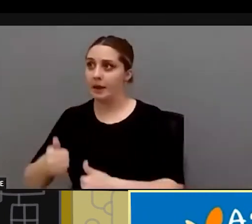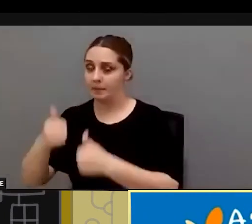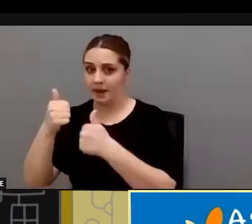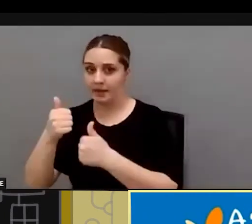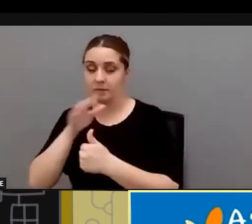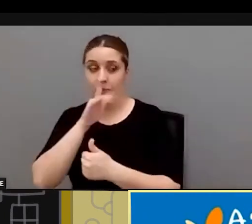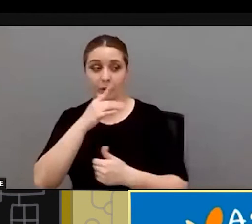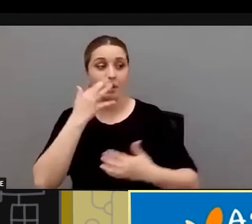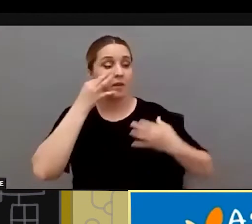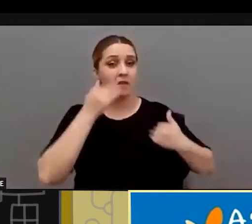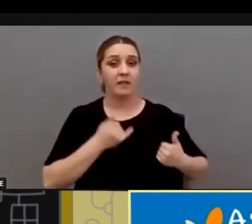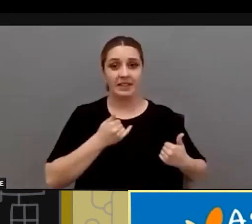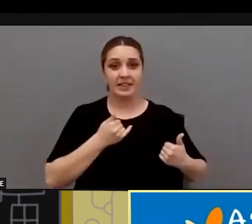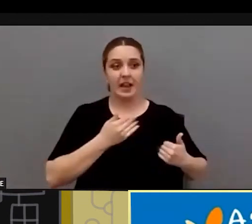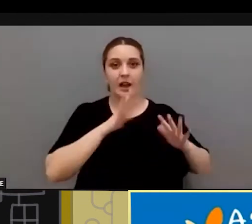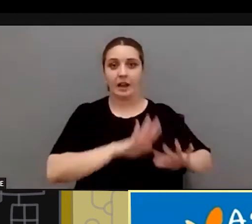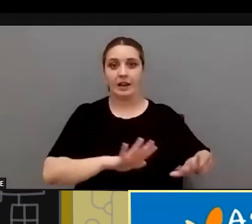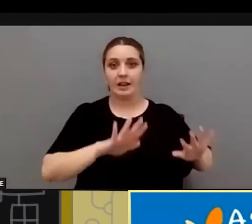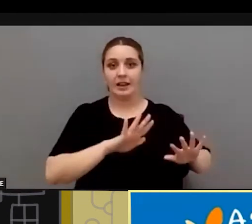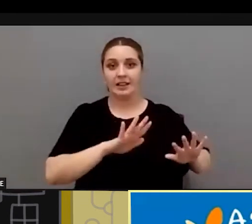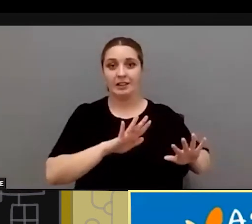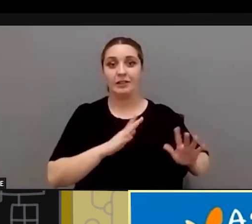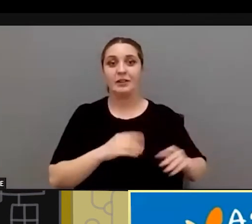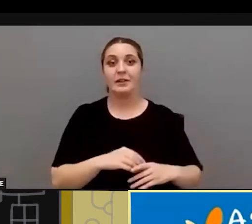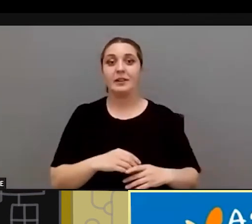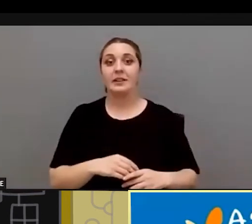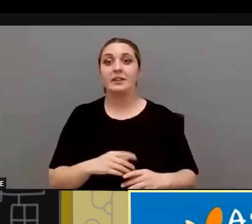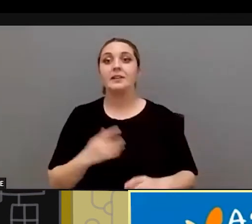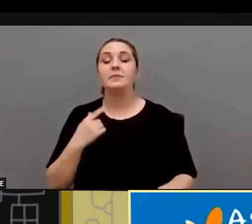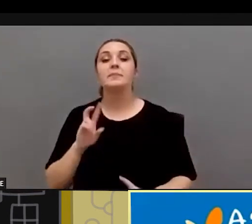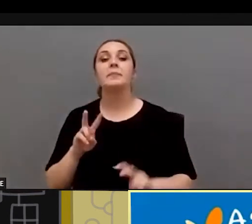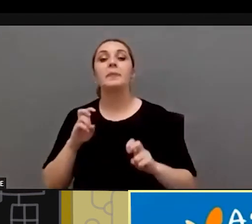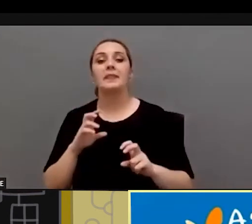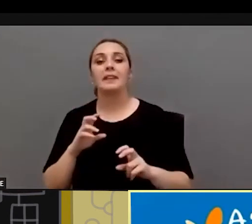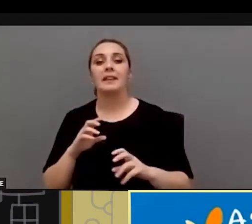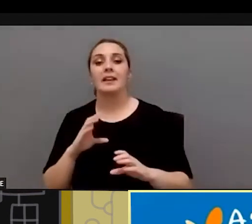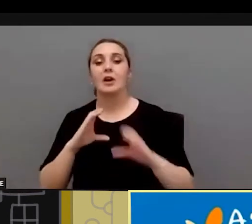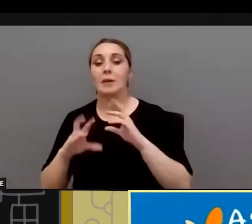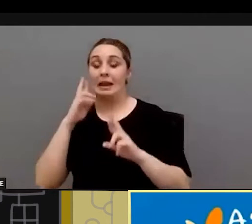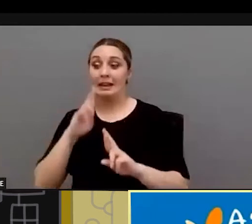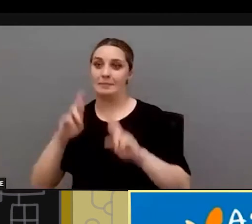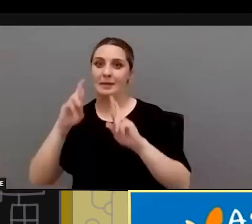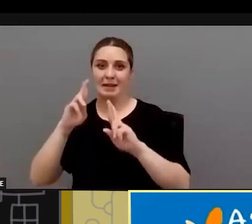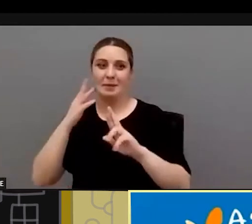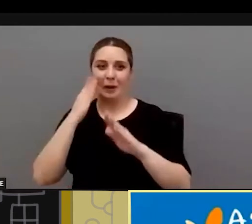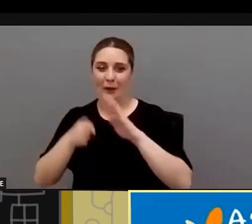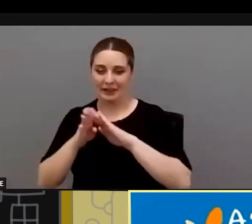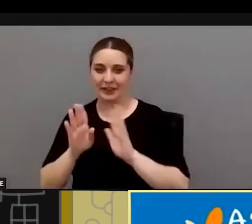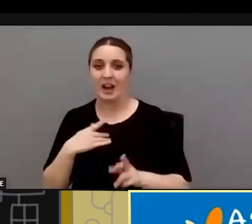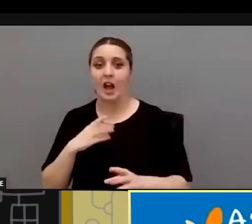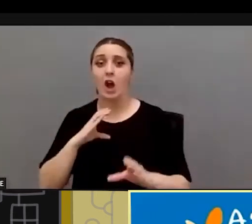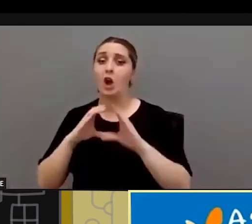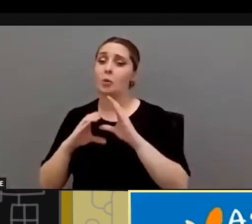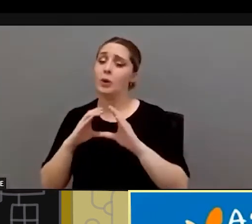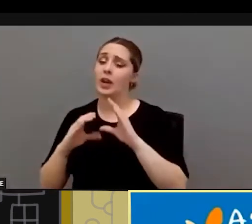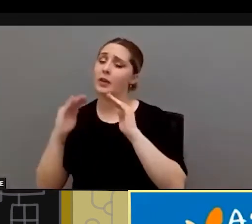fue ya en su momento en accesibilidad física la comunicación y esperemos pusemos los dedos la comunicación no tanto con